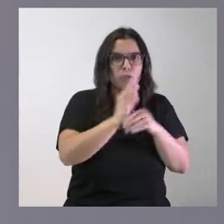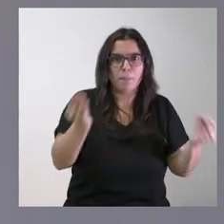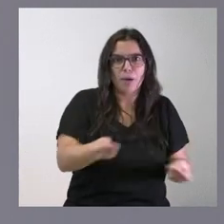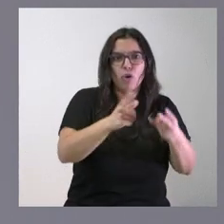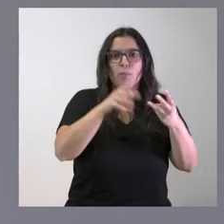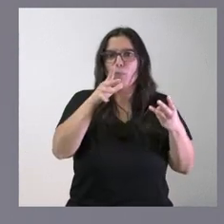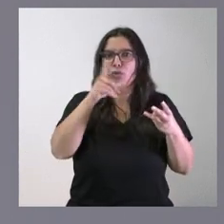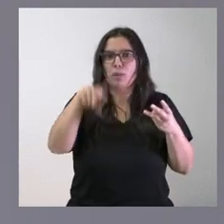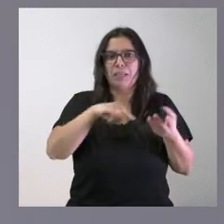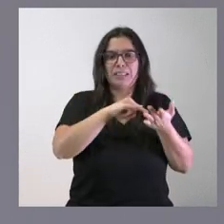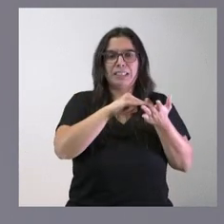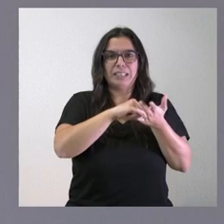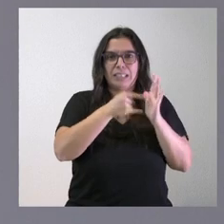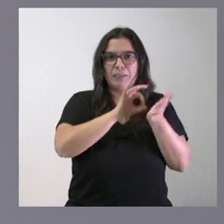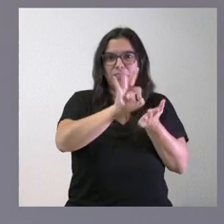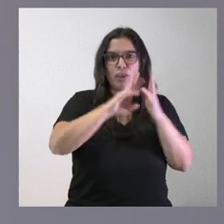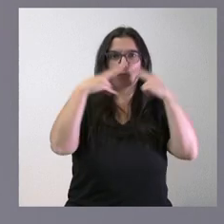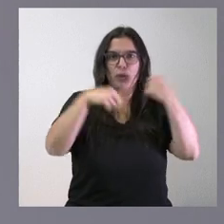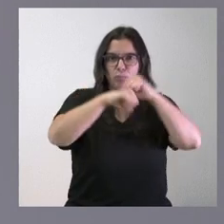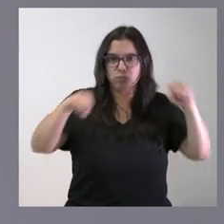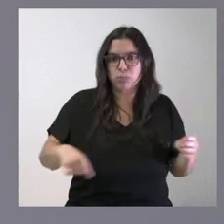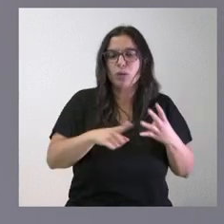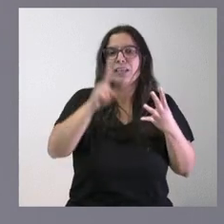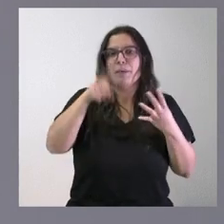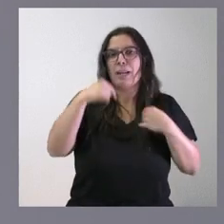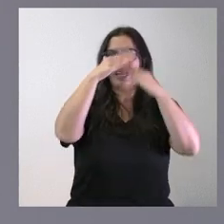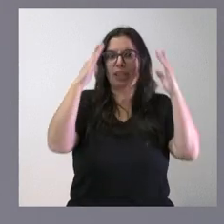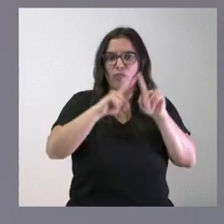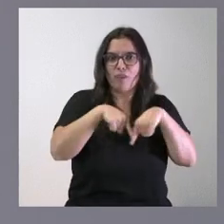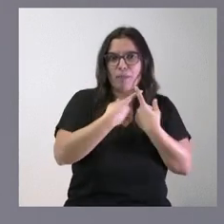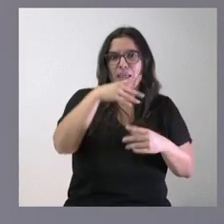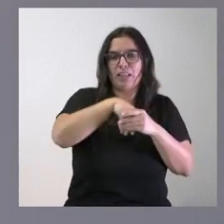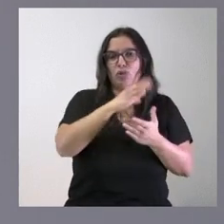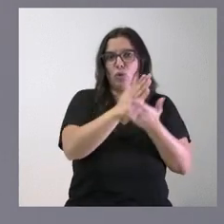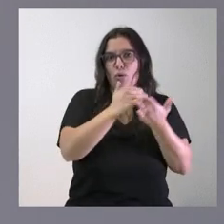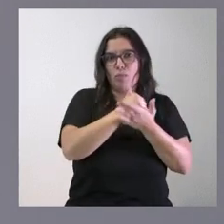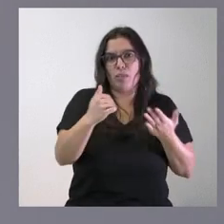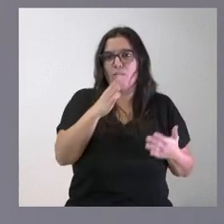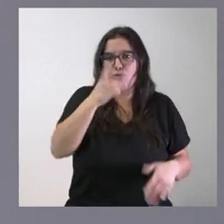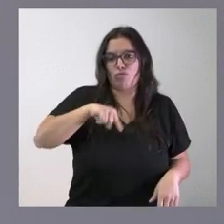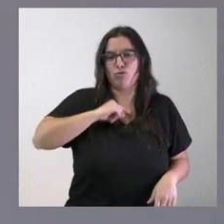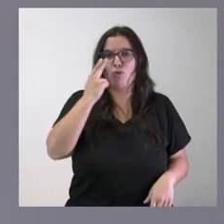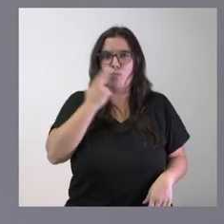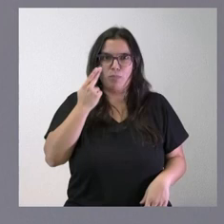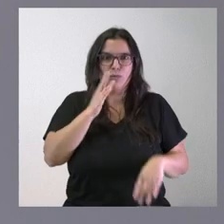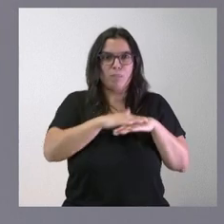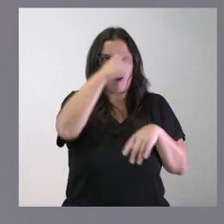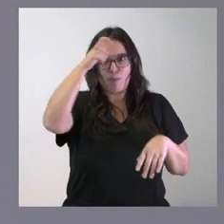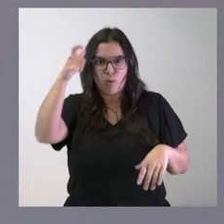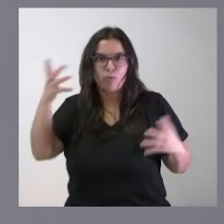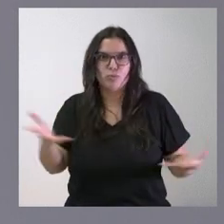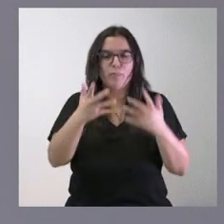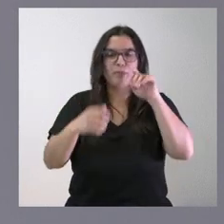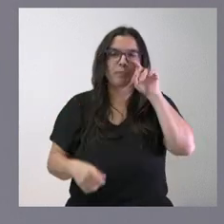fortalecemos los servicios públicos y por eso atendemos a las familias en nuestra comunidad autónoma y por eso nos comprometemos con el mundo rural de Castilla y León